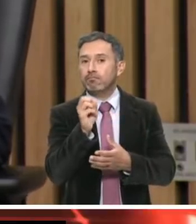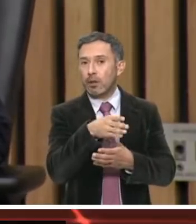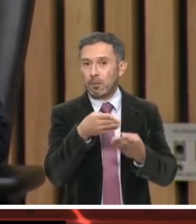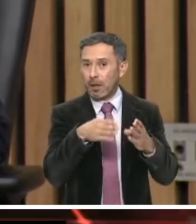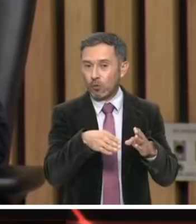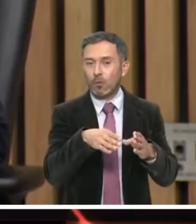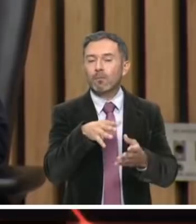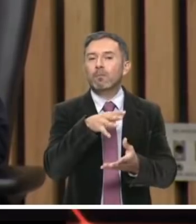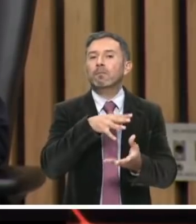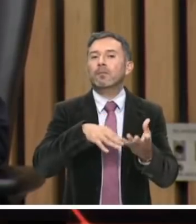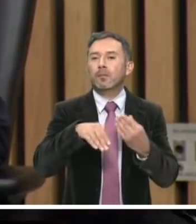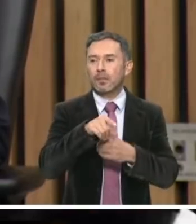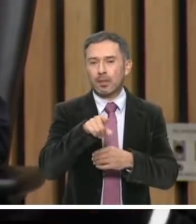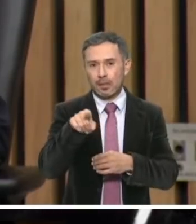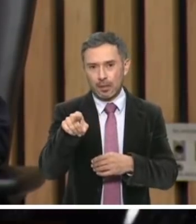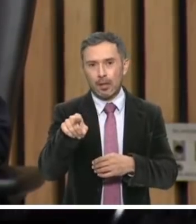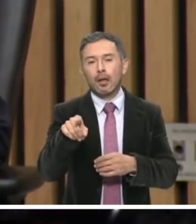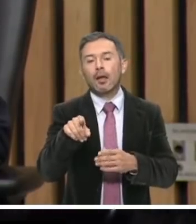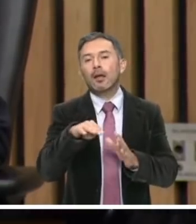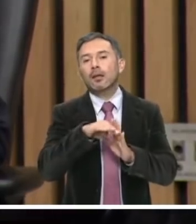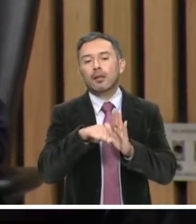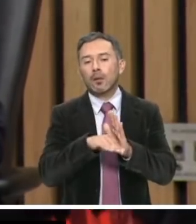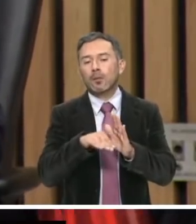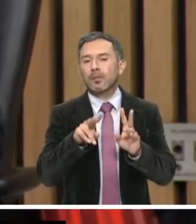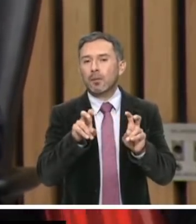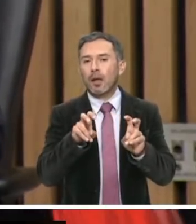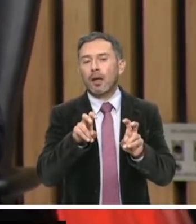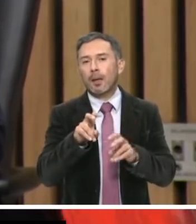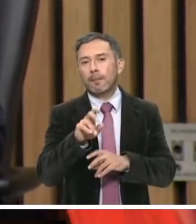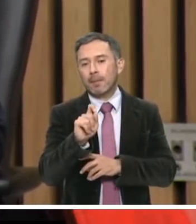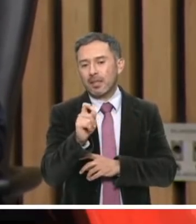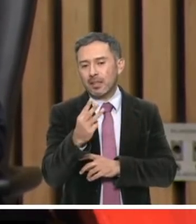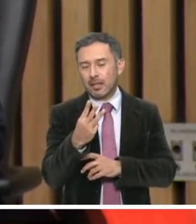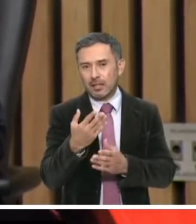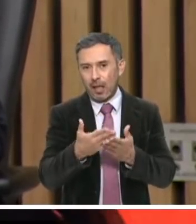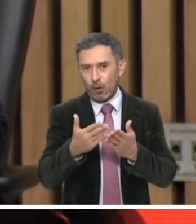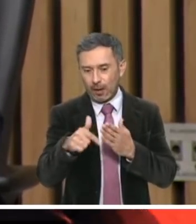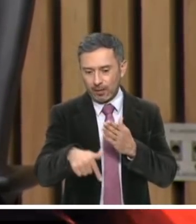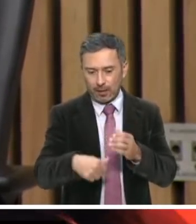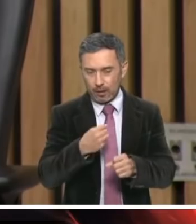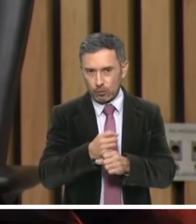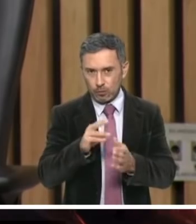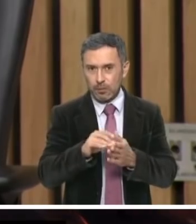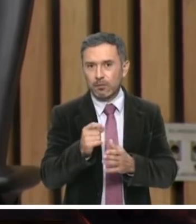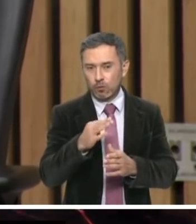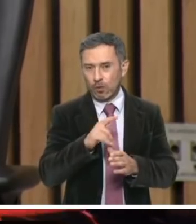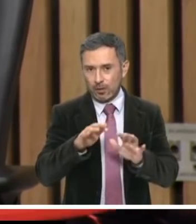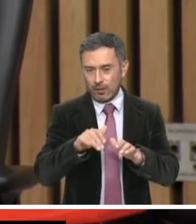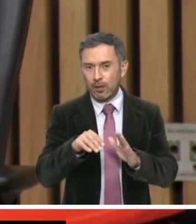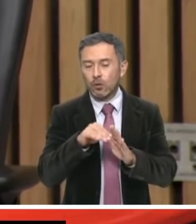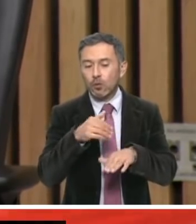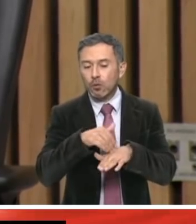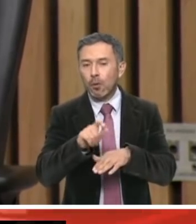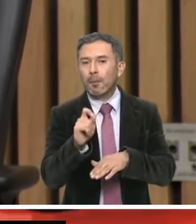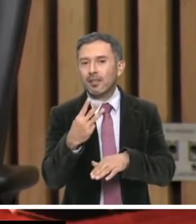al ramo general 23 en el presente ejercicio fiscal. Ahora,